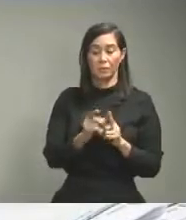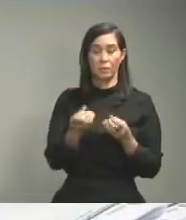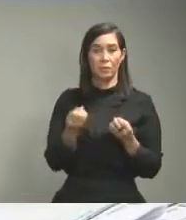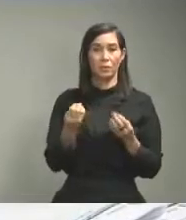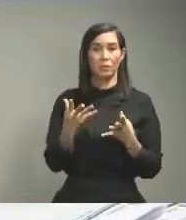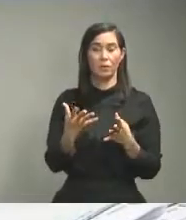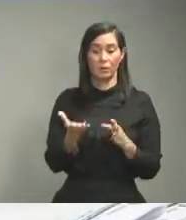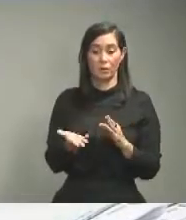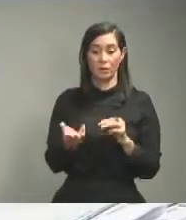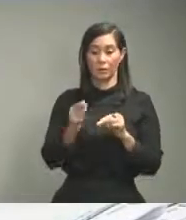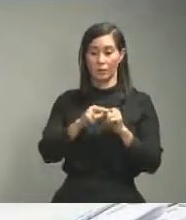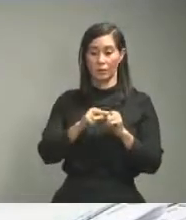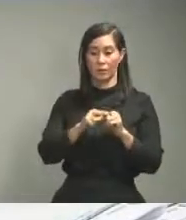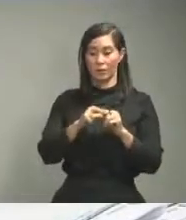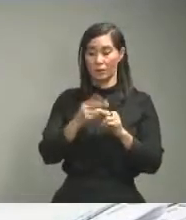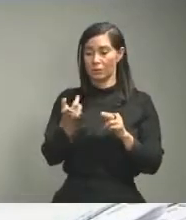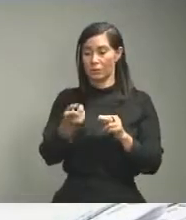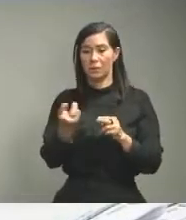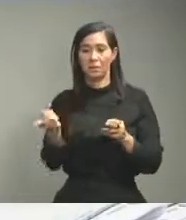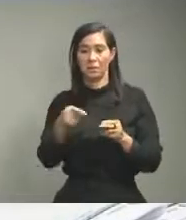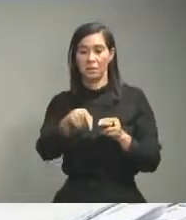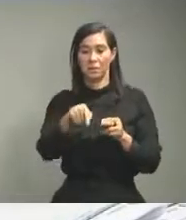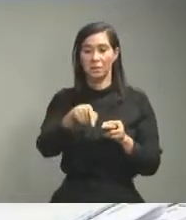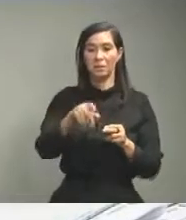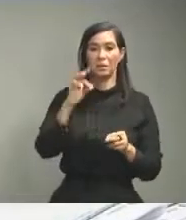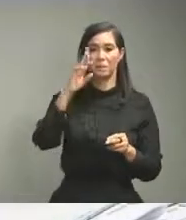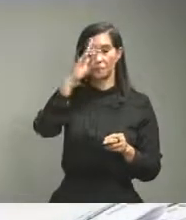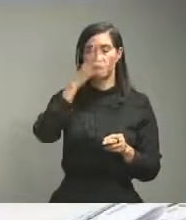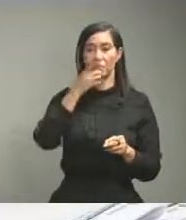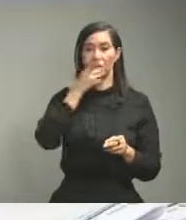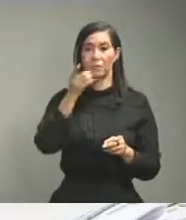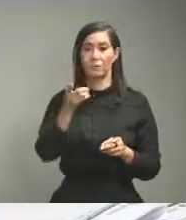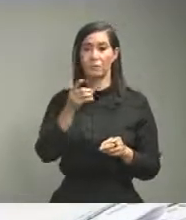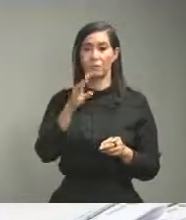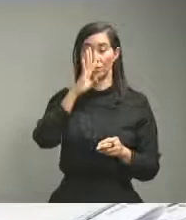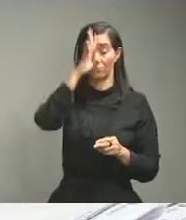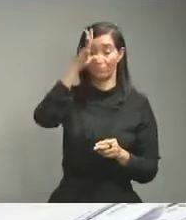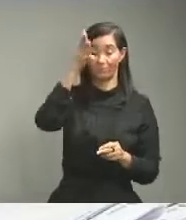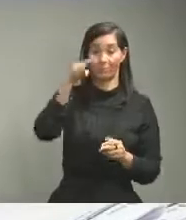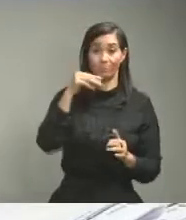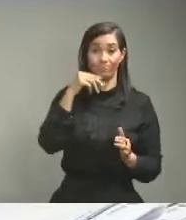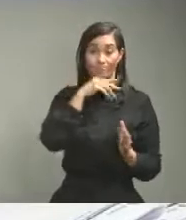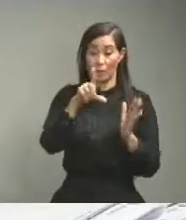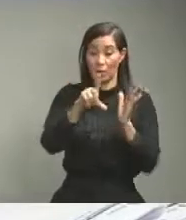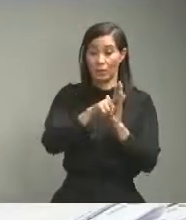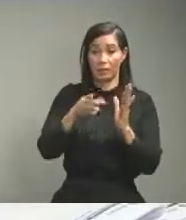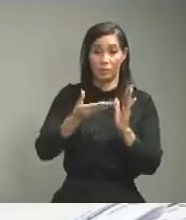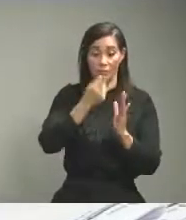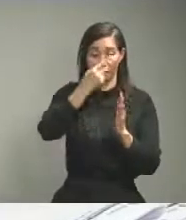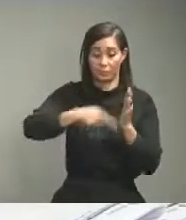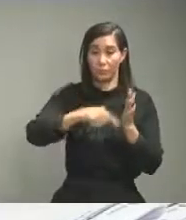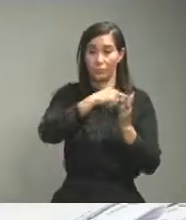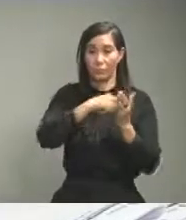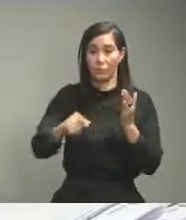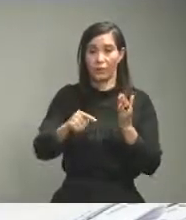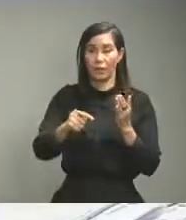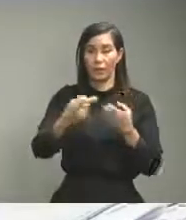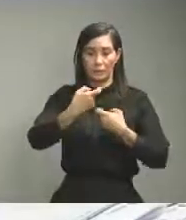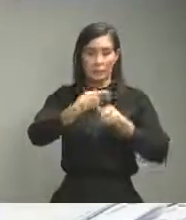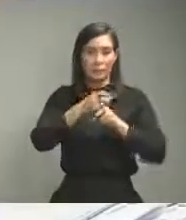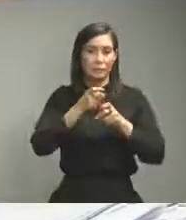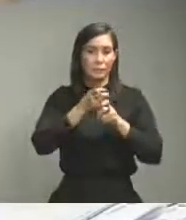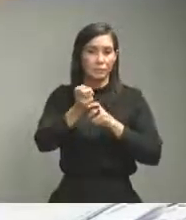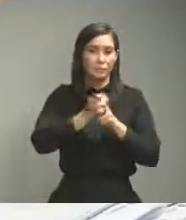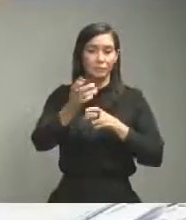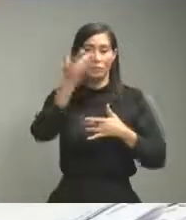de manera ilegal en el país dañando ilícitamente la salud del pueblo dominicano y